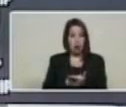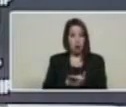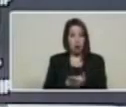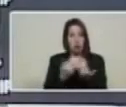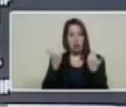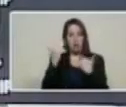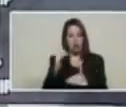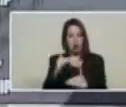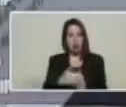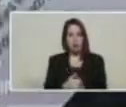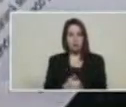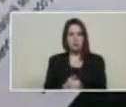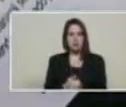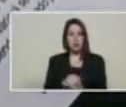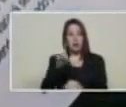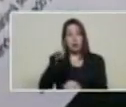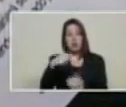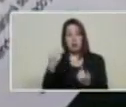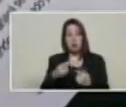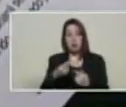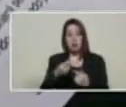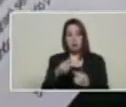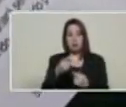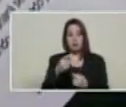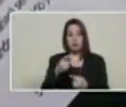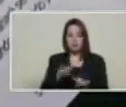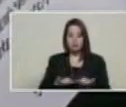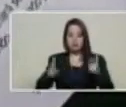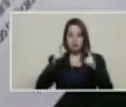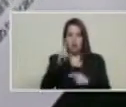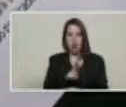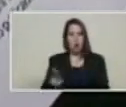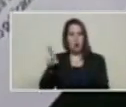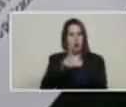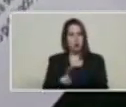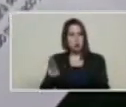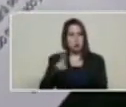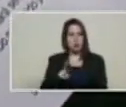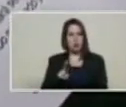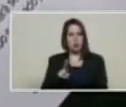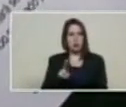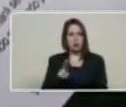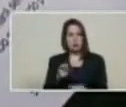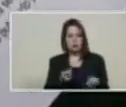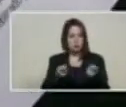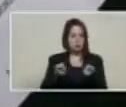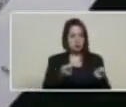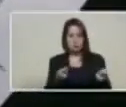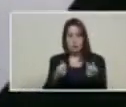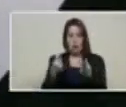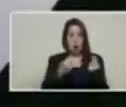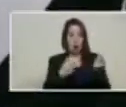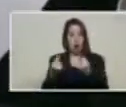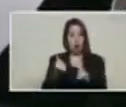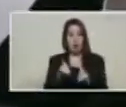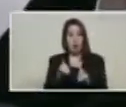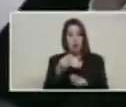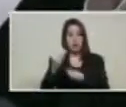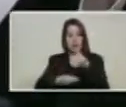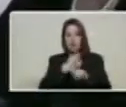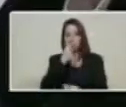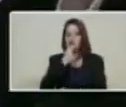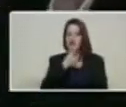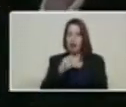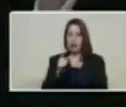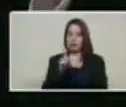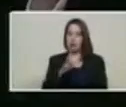y permitirá a los usuarios adquirir bienes y servicios en una dinámica económica y financiera ejecutada con facilidad